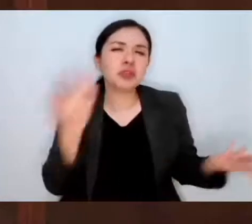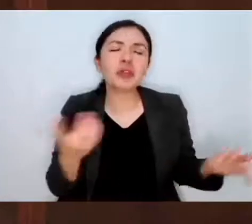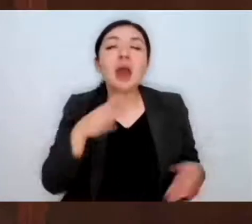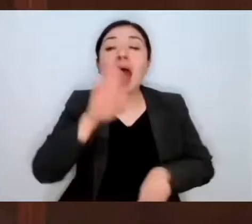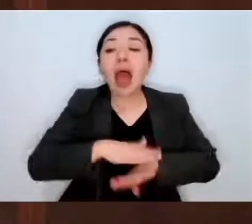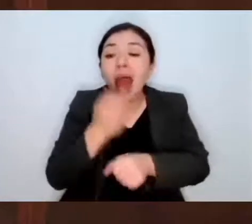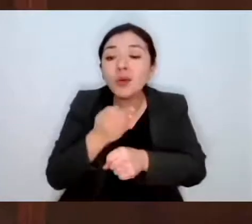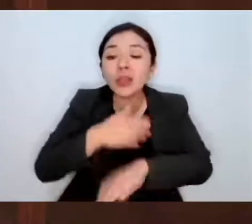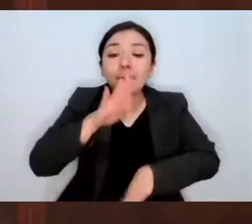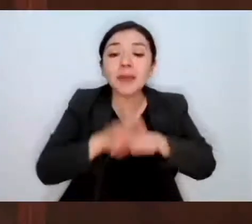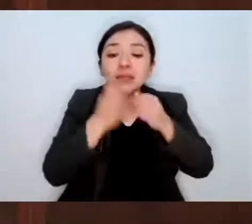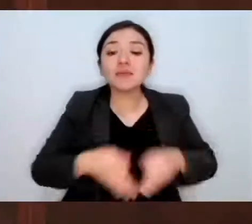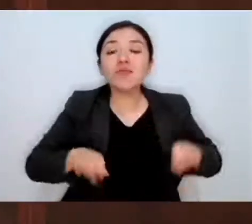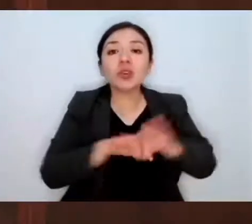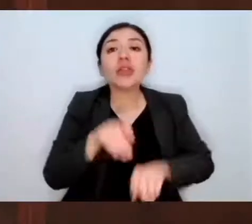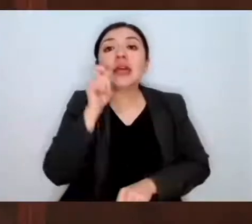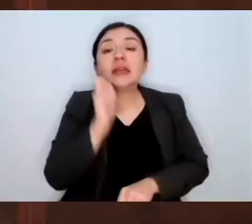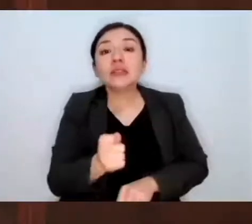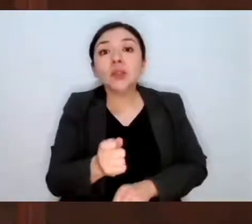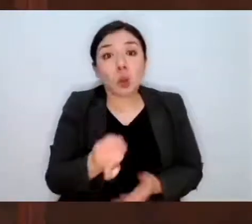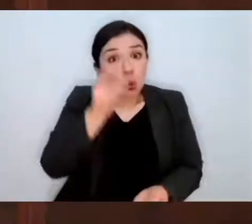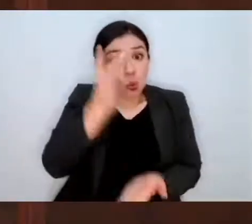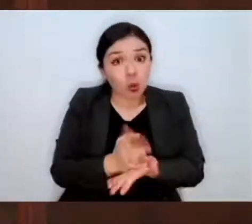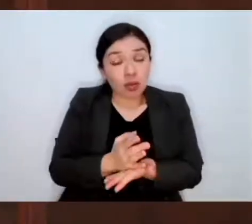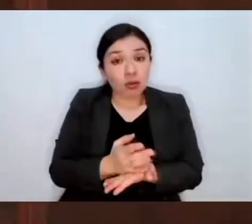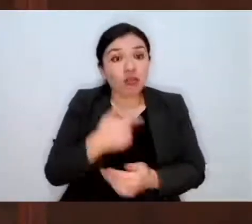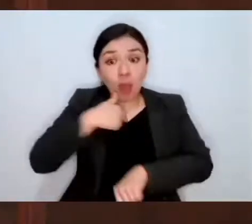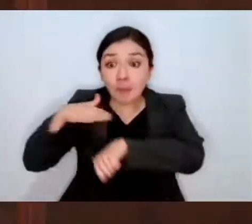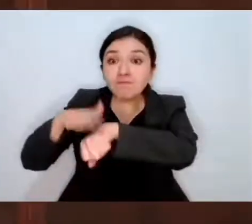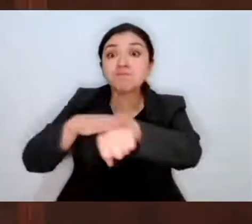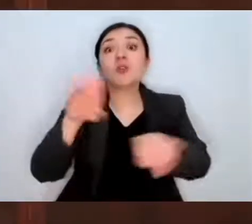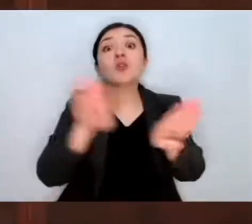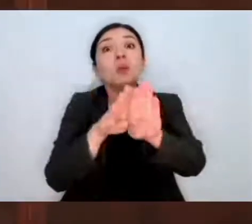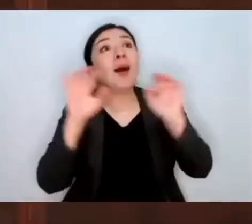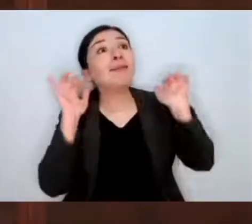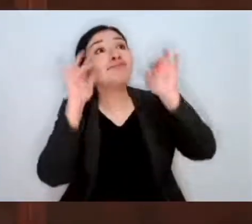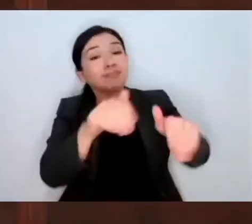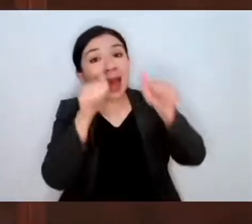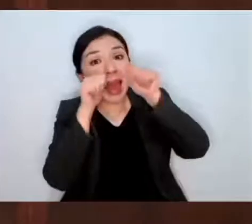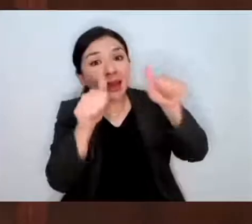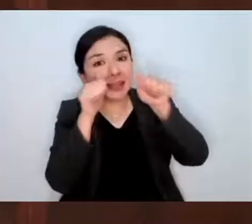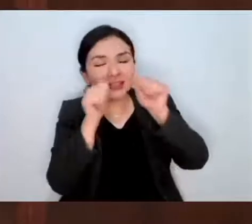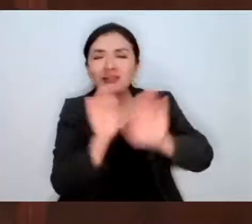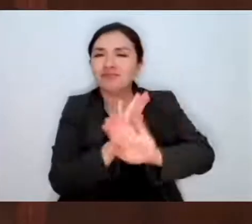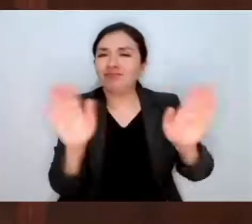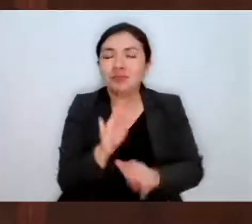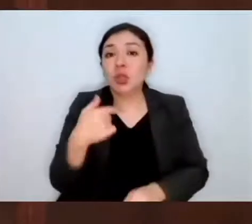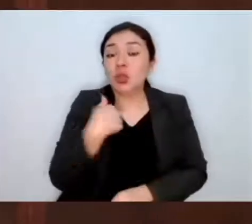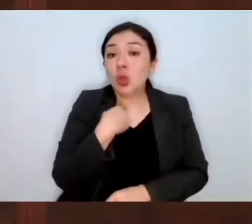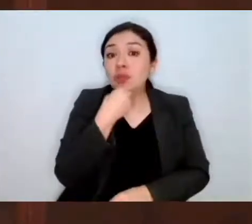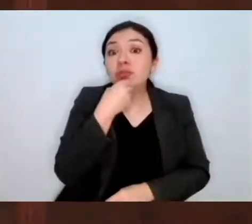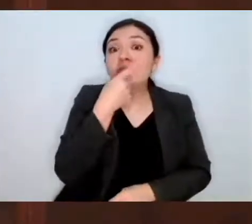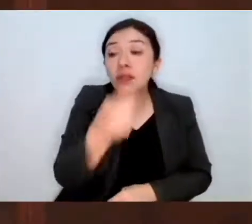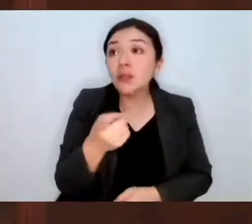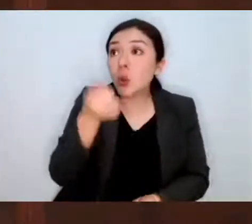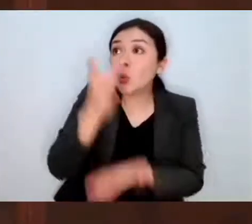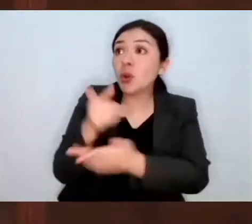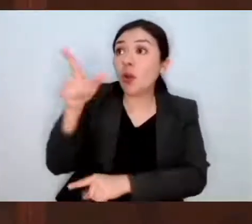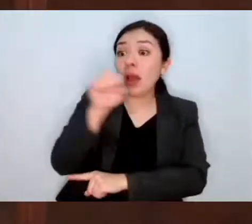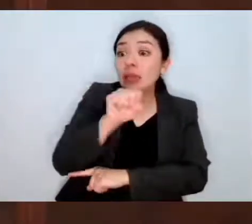que no solamente sea un llamado a misa, porque si solamente se le solicita a la Secretaría de Salud